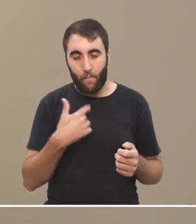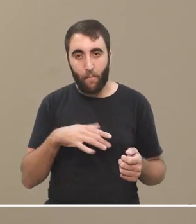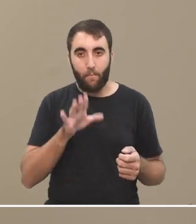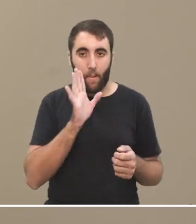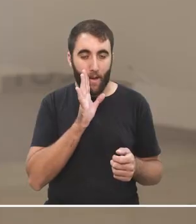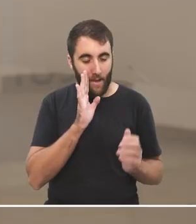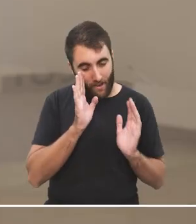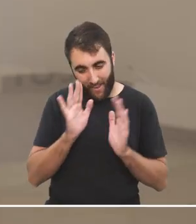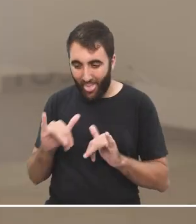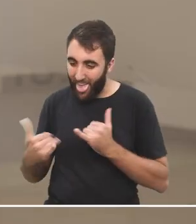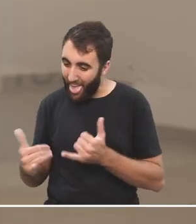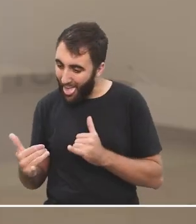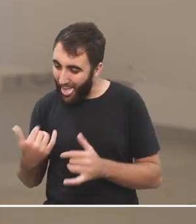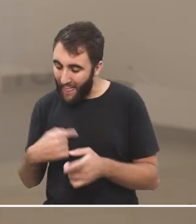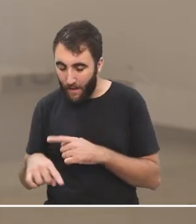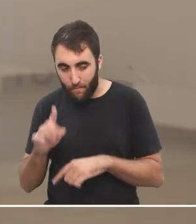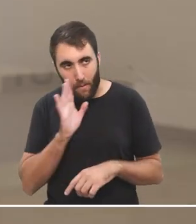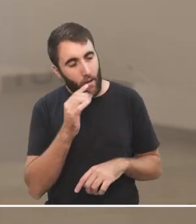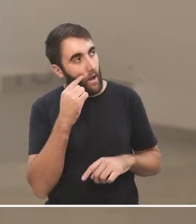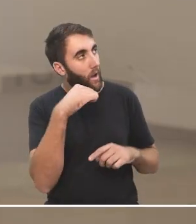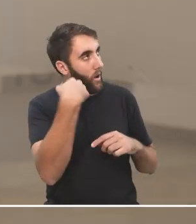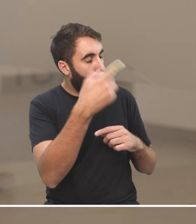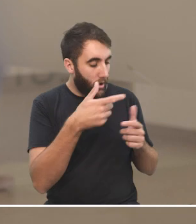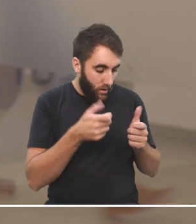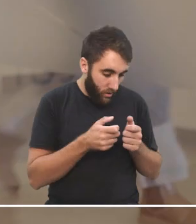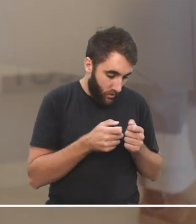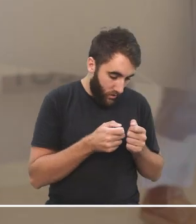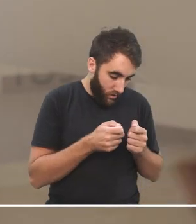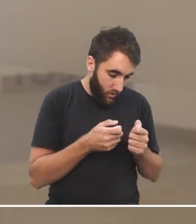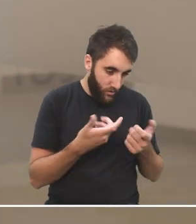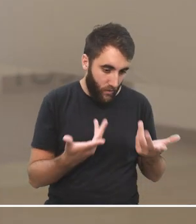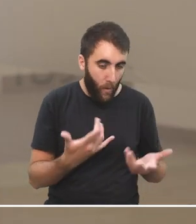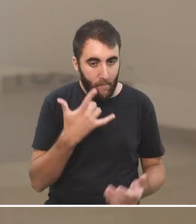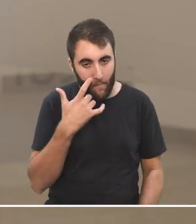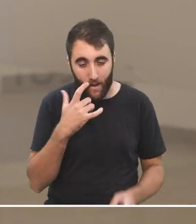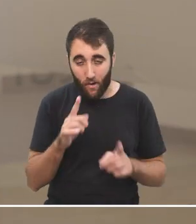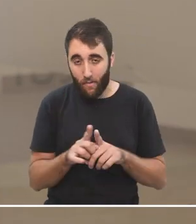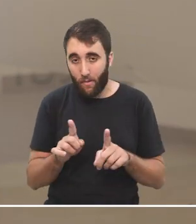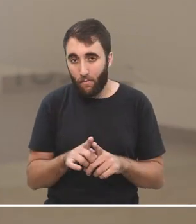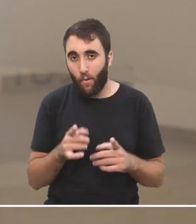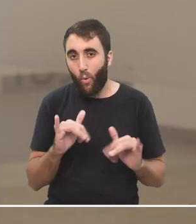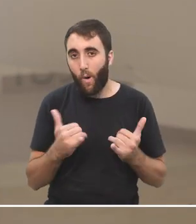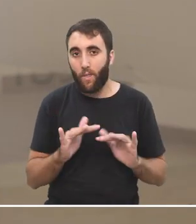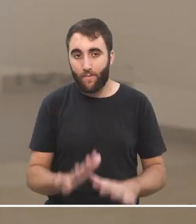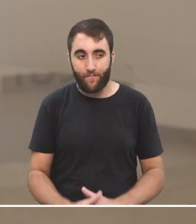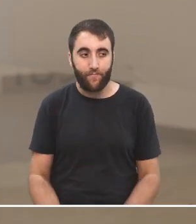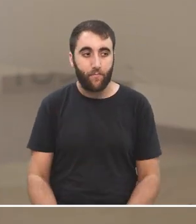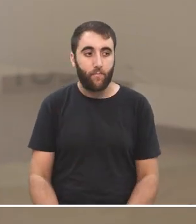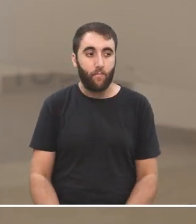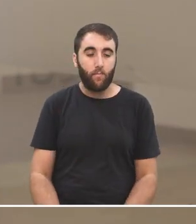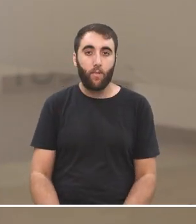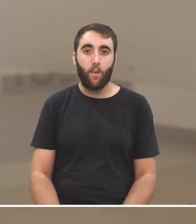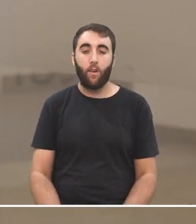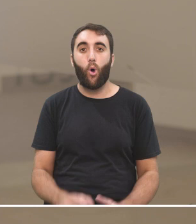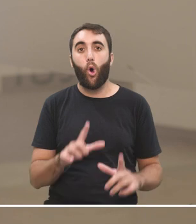en vez de estar jugando conmigo o mi papá esté todo el tiempo jugando con este aparatito y obviamente